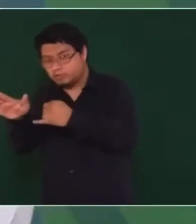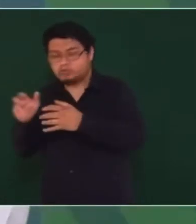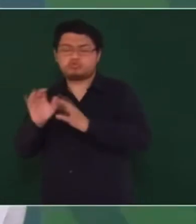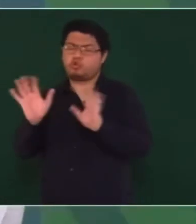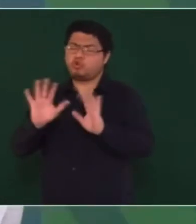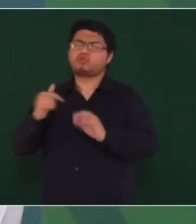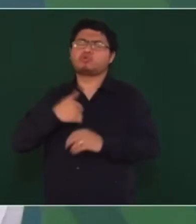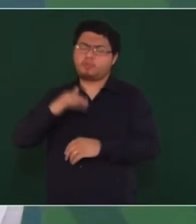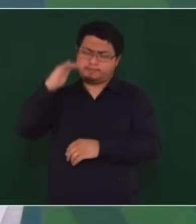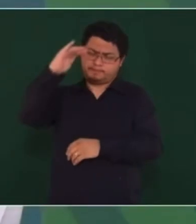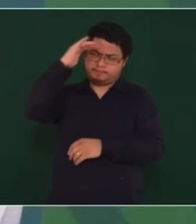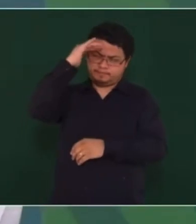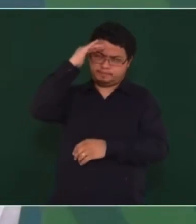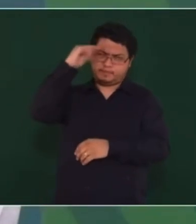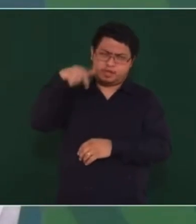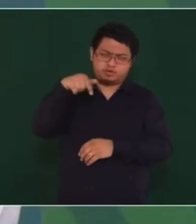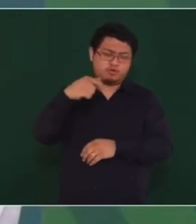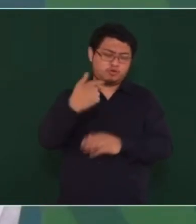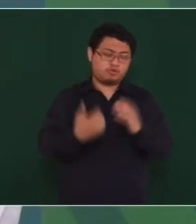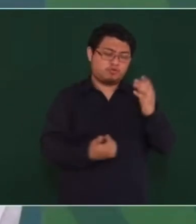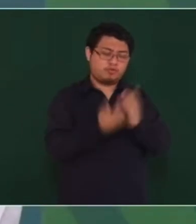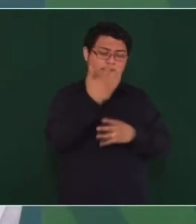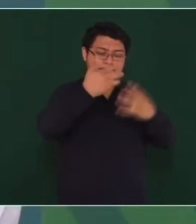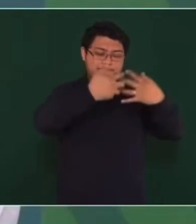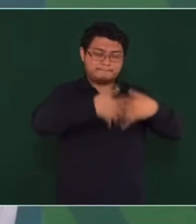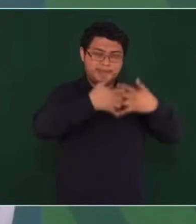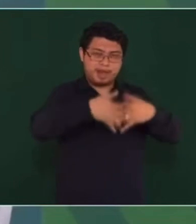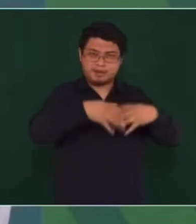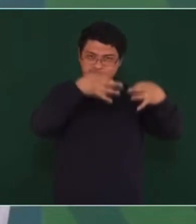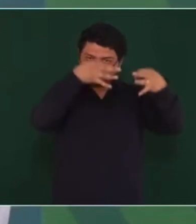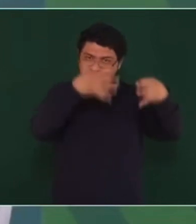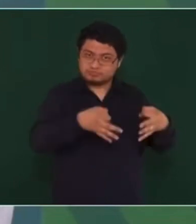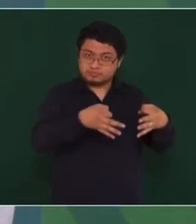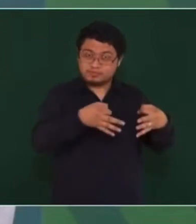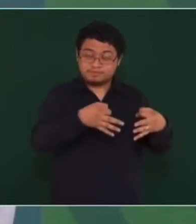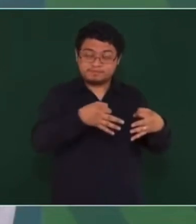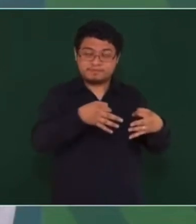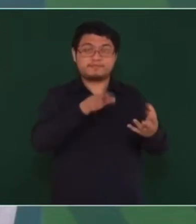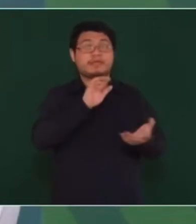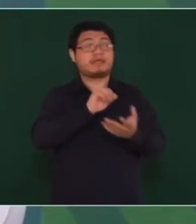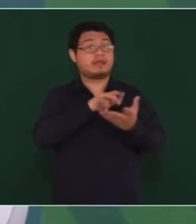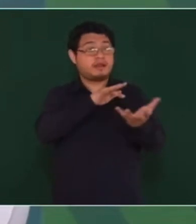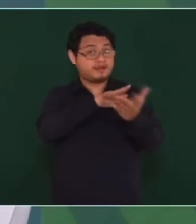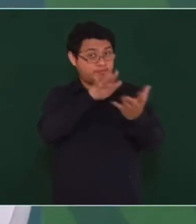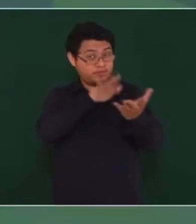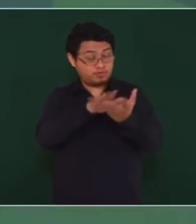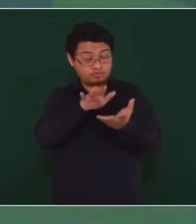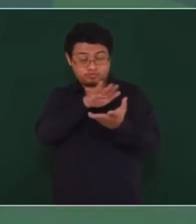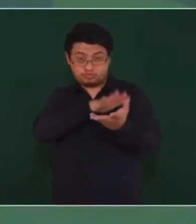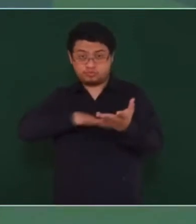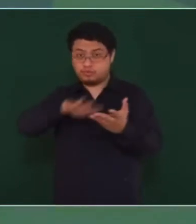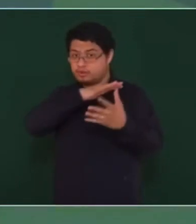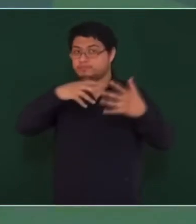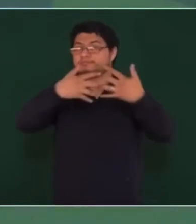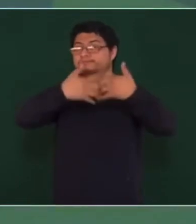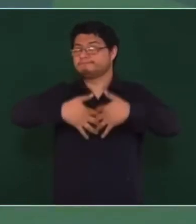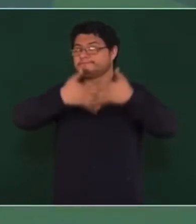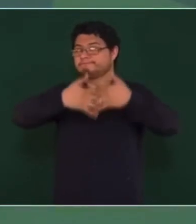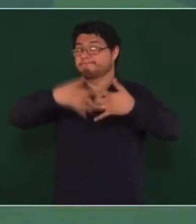y con el apoyo de las líneas existentes